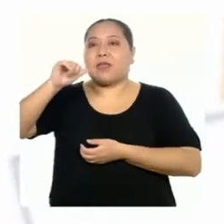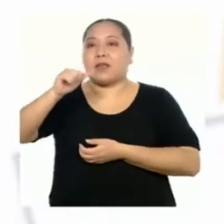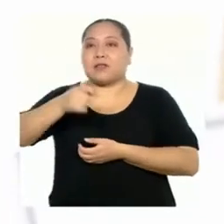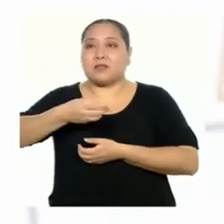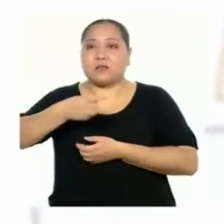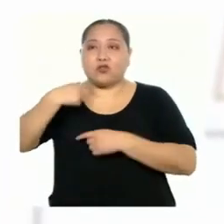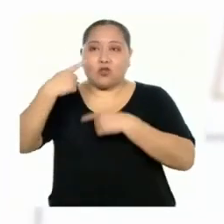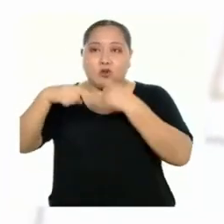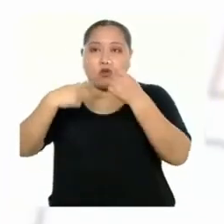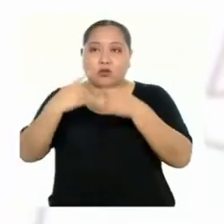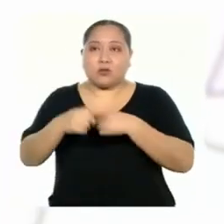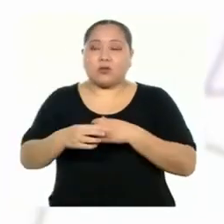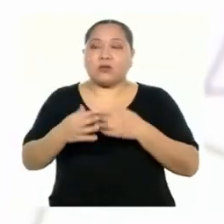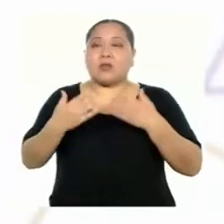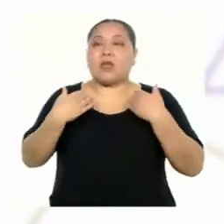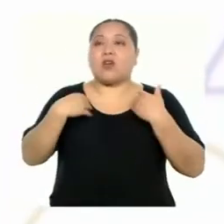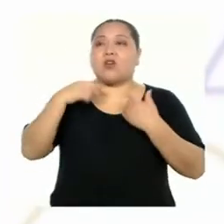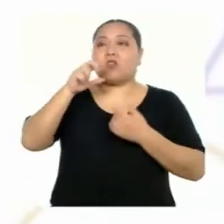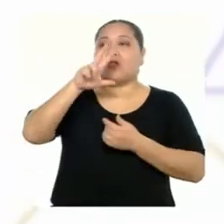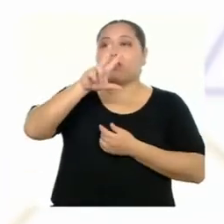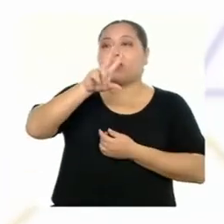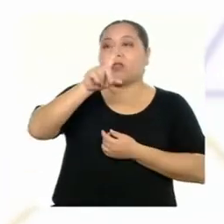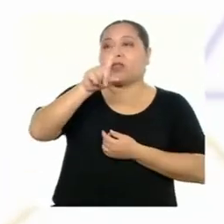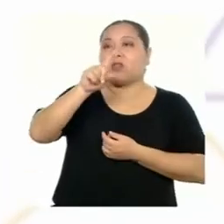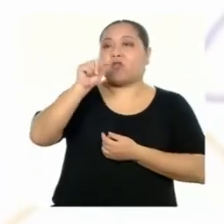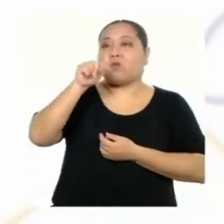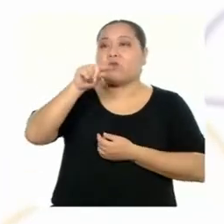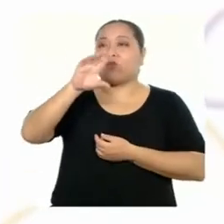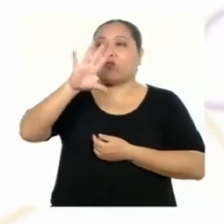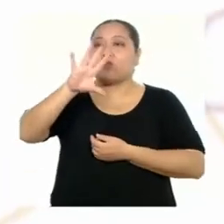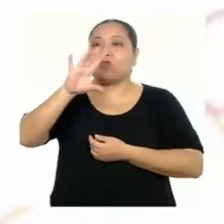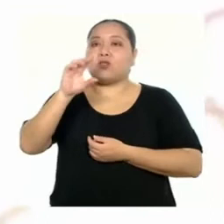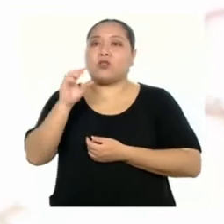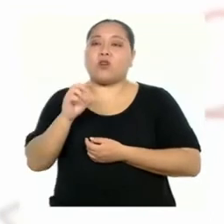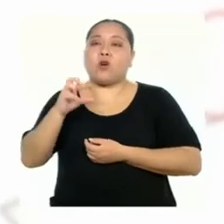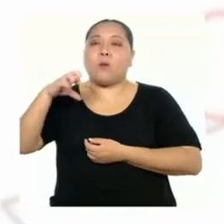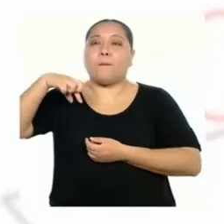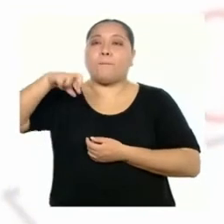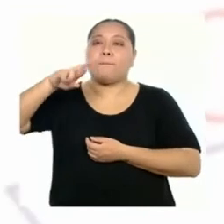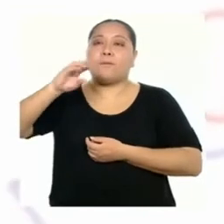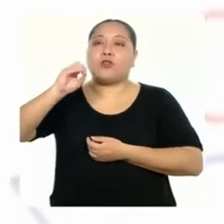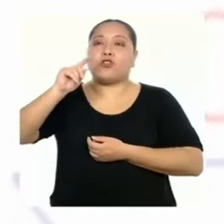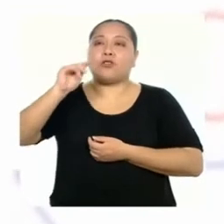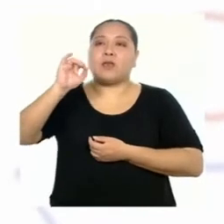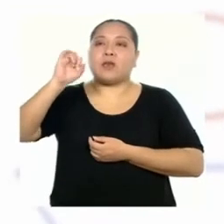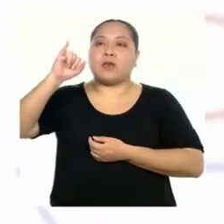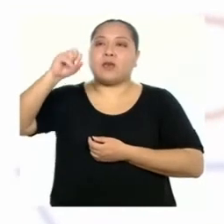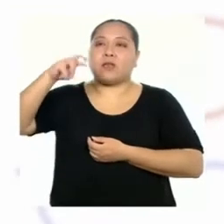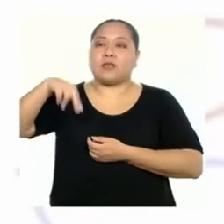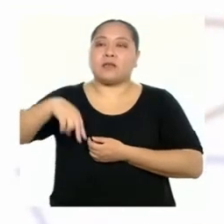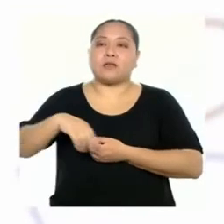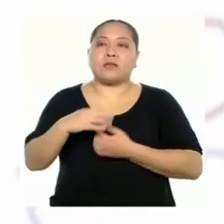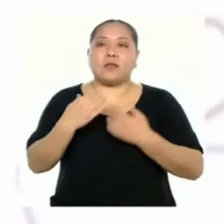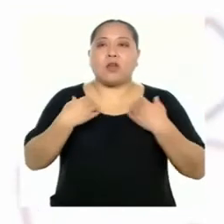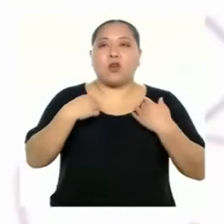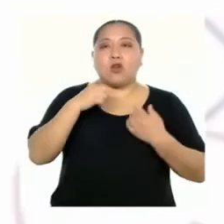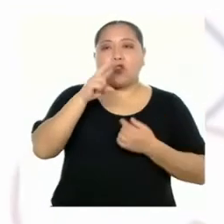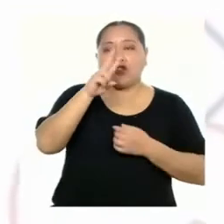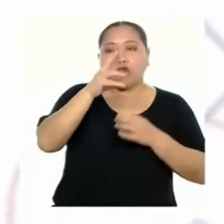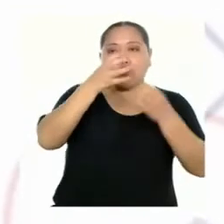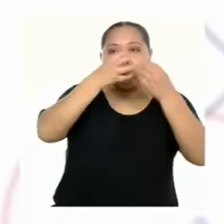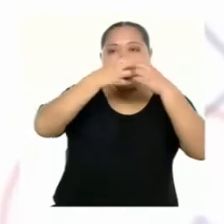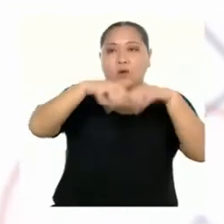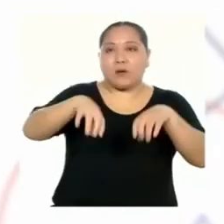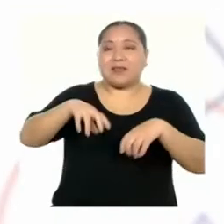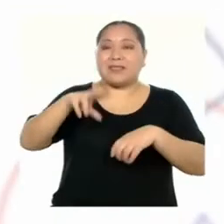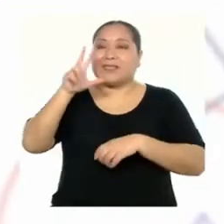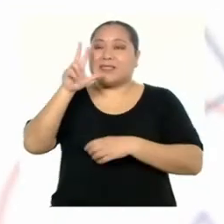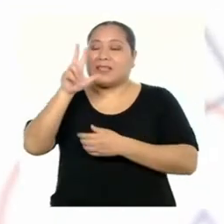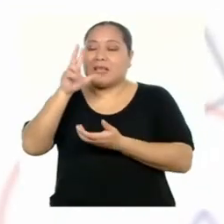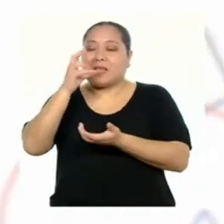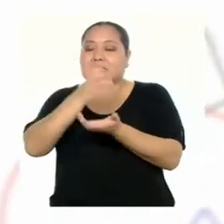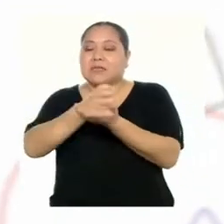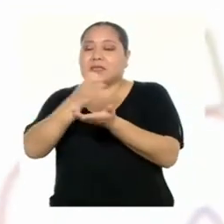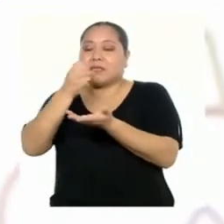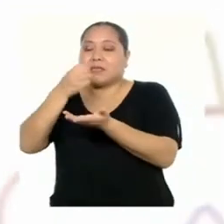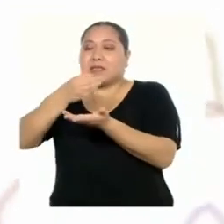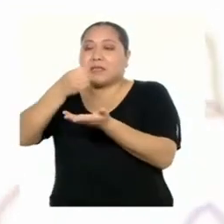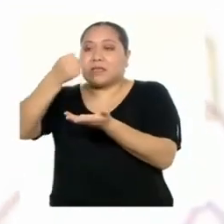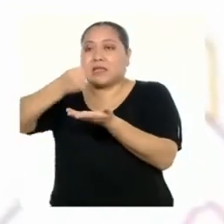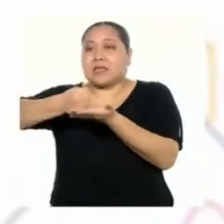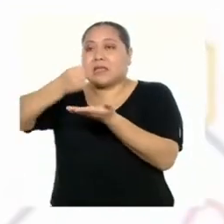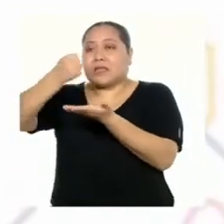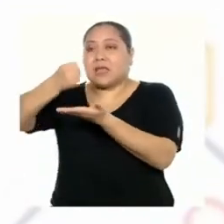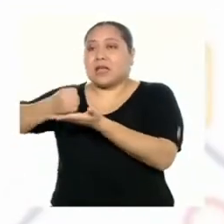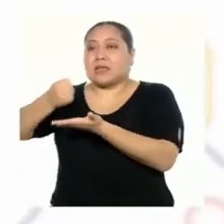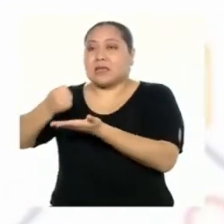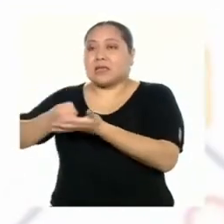31,5 gramos de proteínas. Si consumo dos huevos y tres tazas de almendras, obtengo